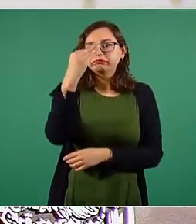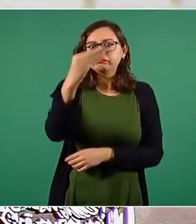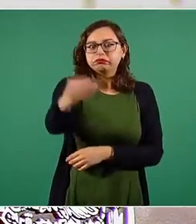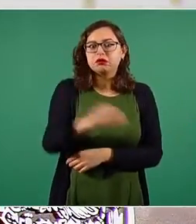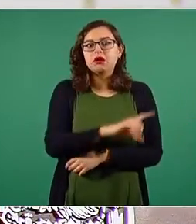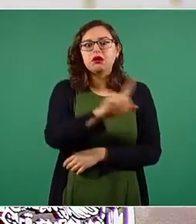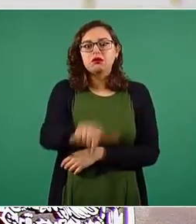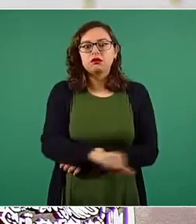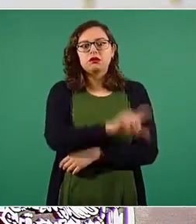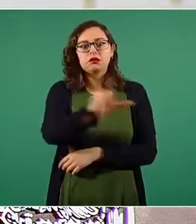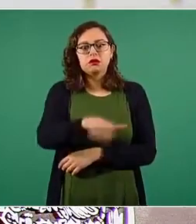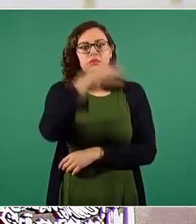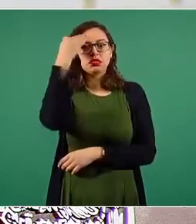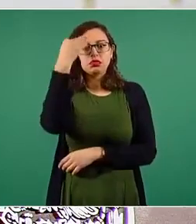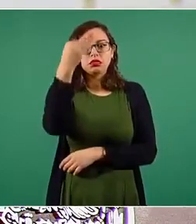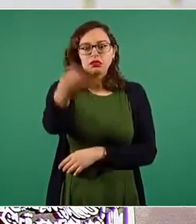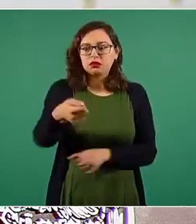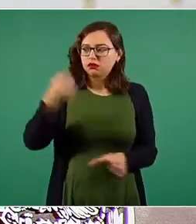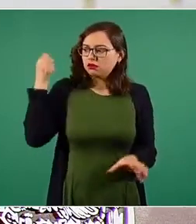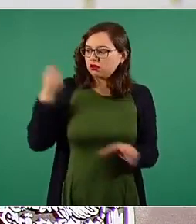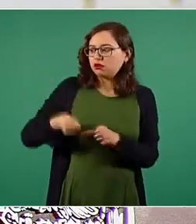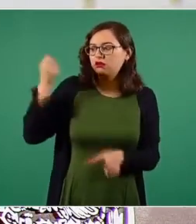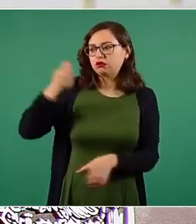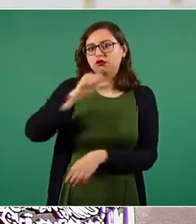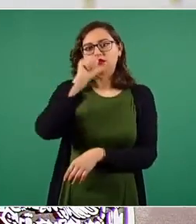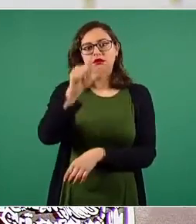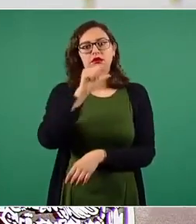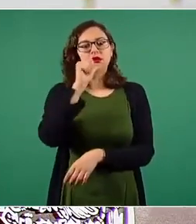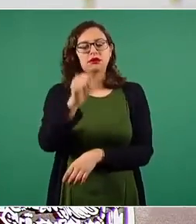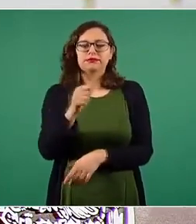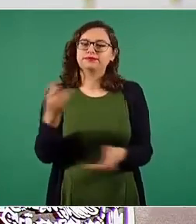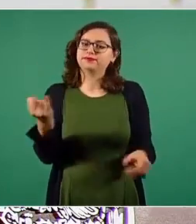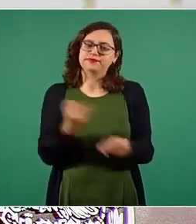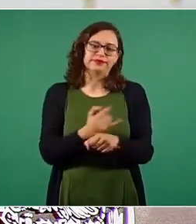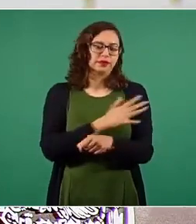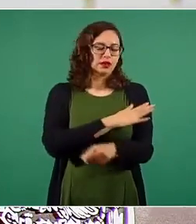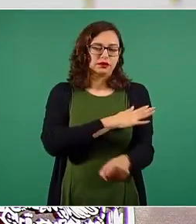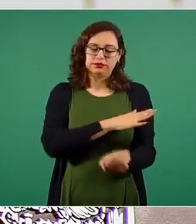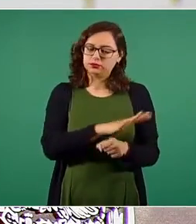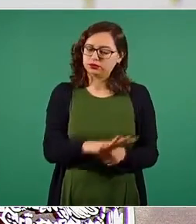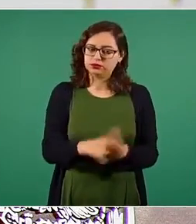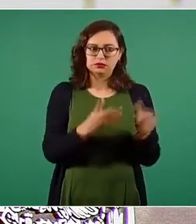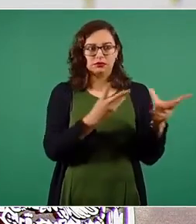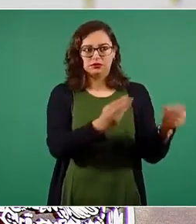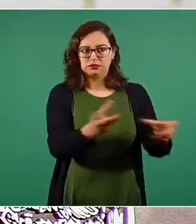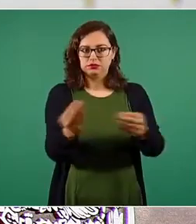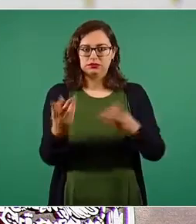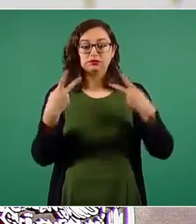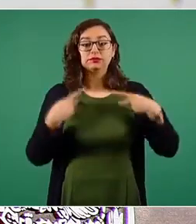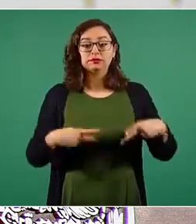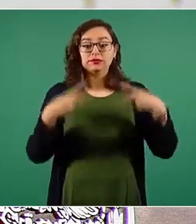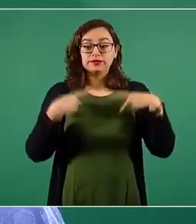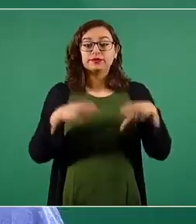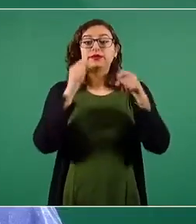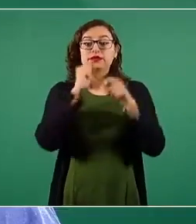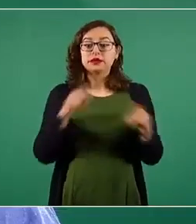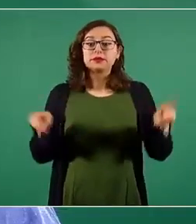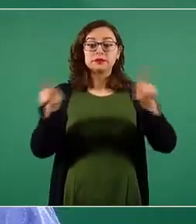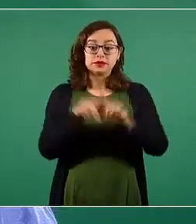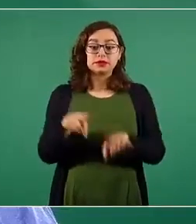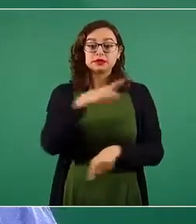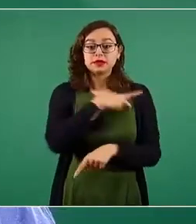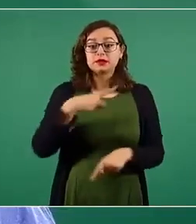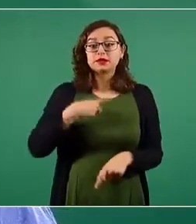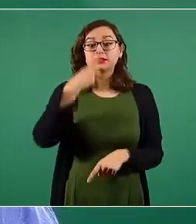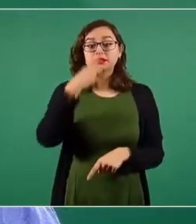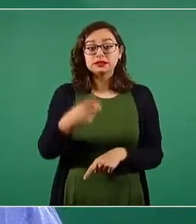Cordero agregó que también se tendrá consideración de aquellas personas que hayan sido víctimas de tortura y a aquellas que aleguen